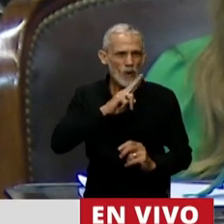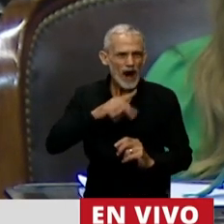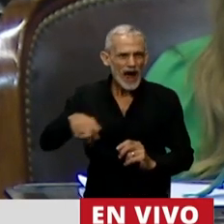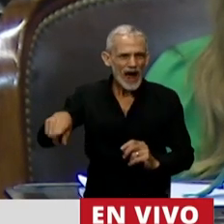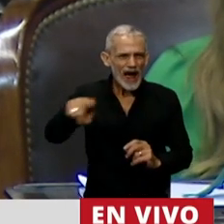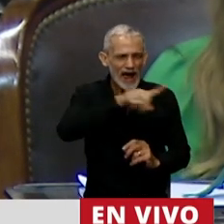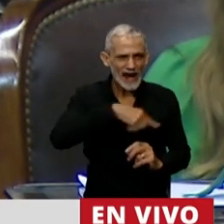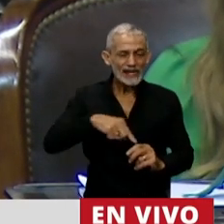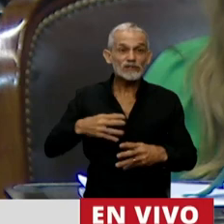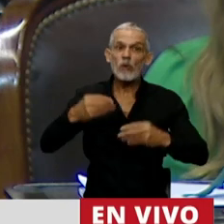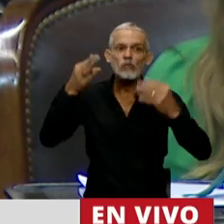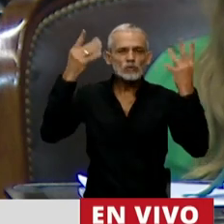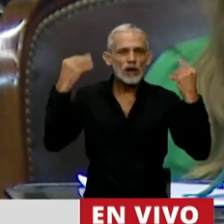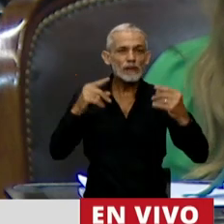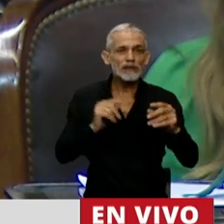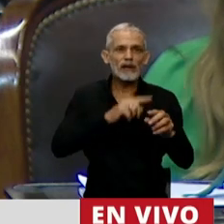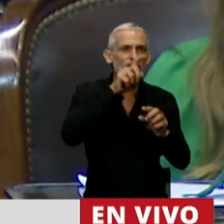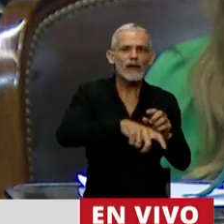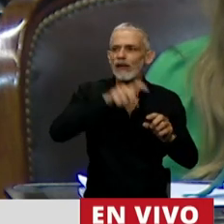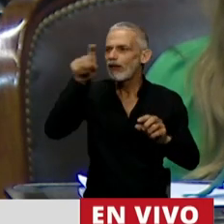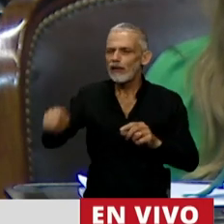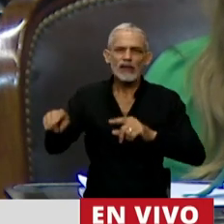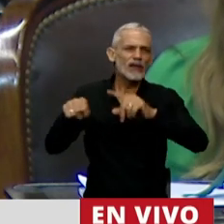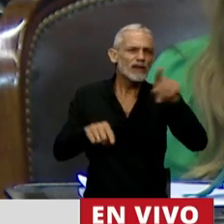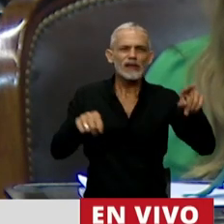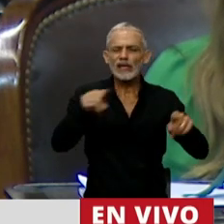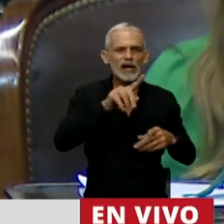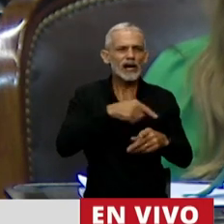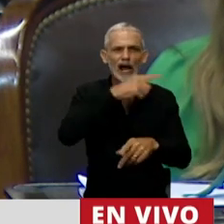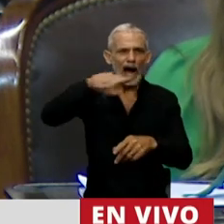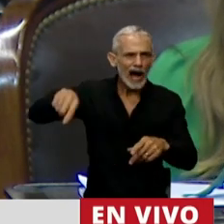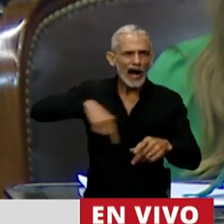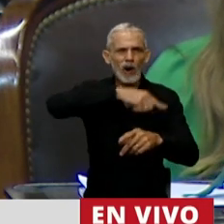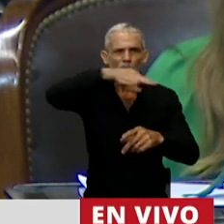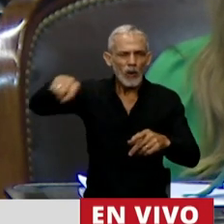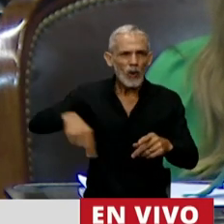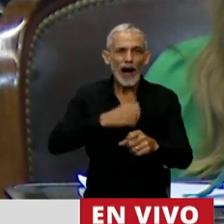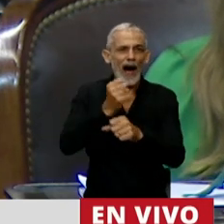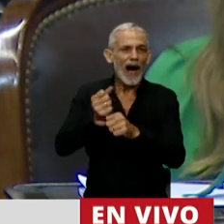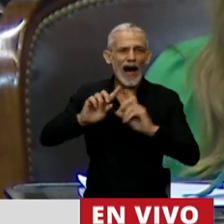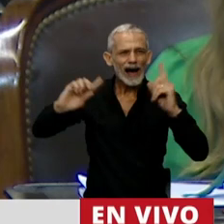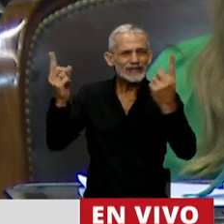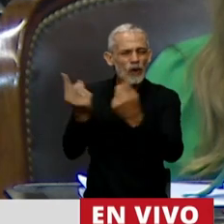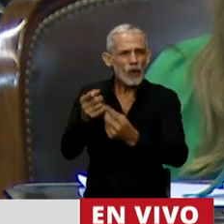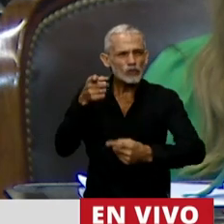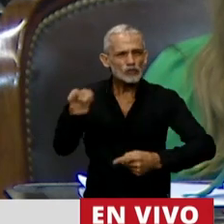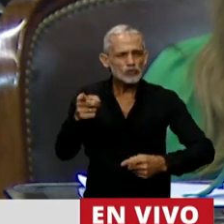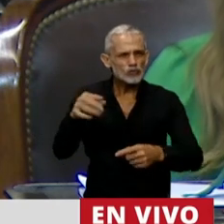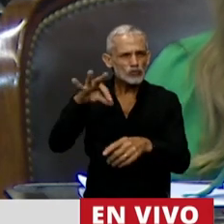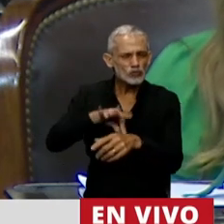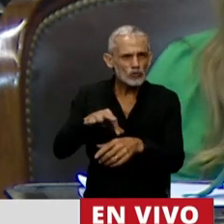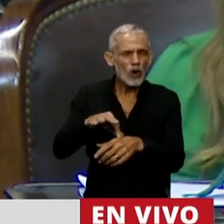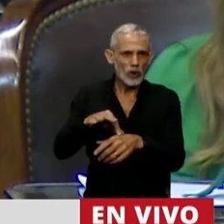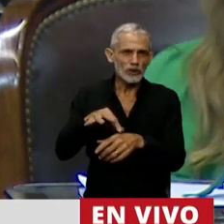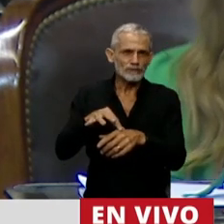veces fueron bollando de un lado al otro hasta llegar a un consultorio cuando